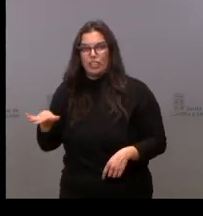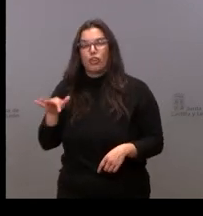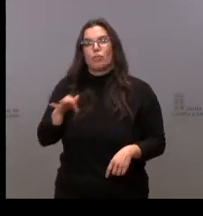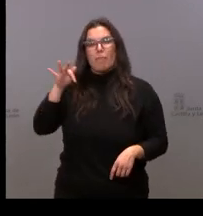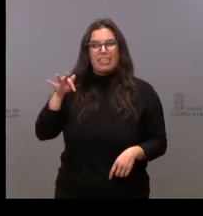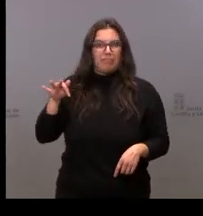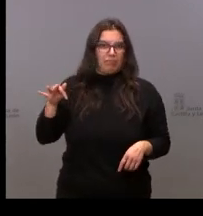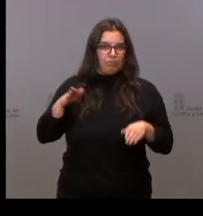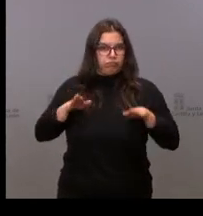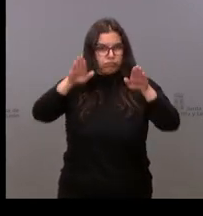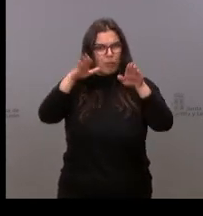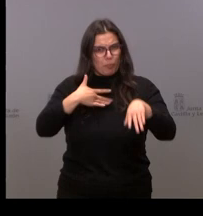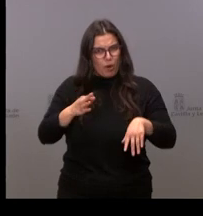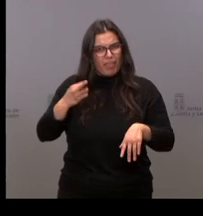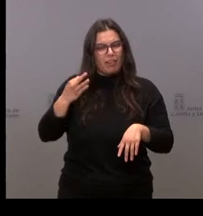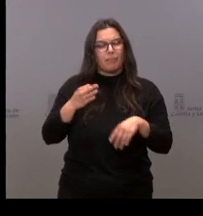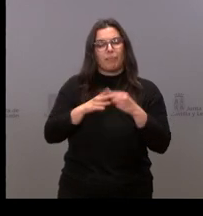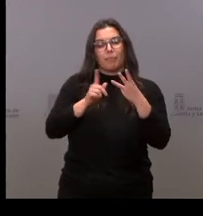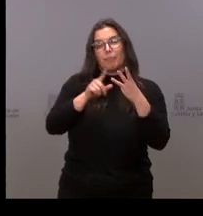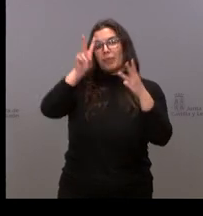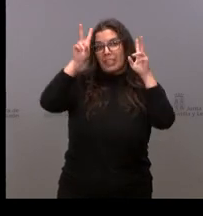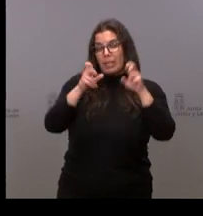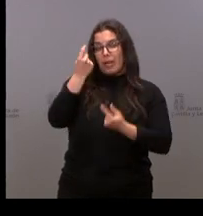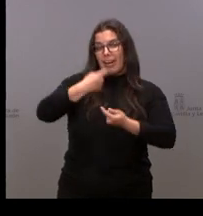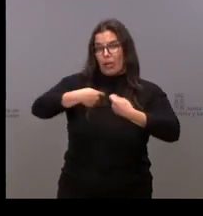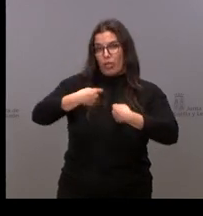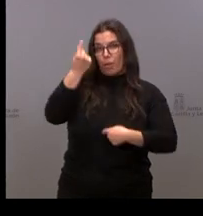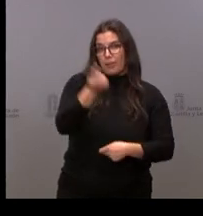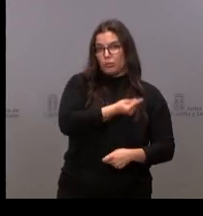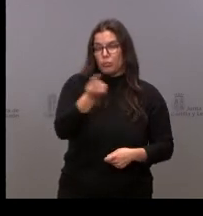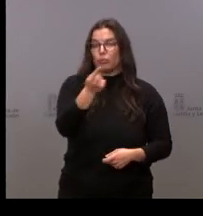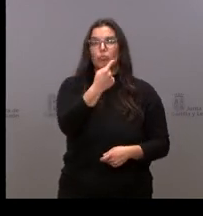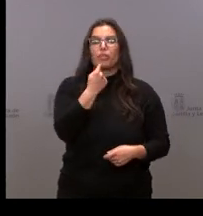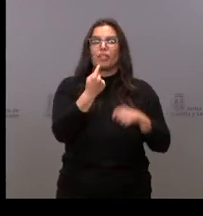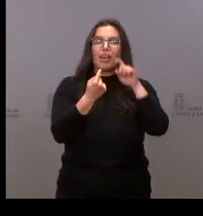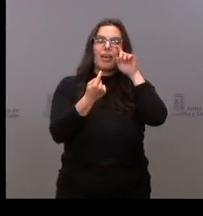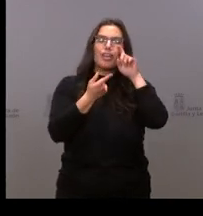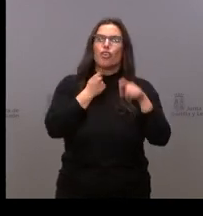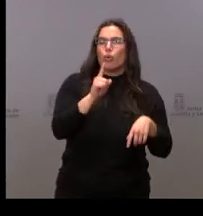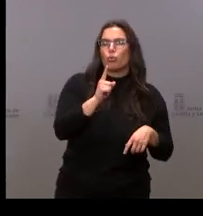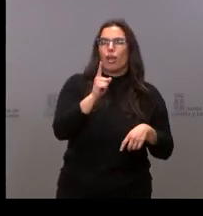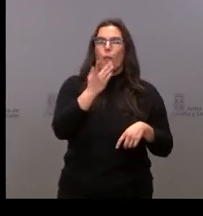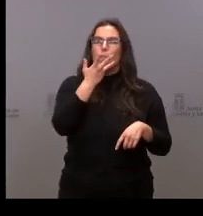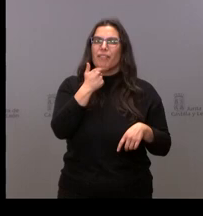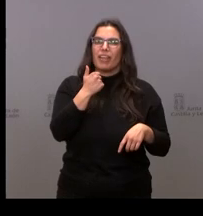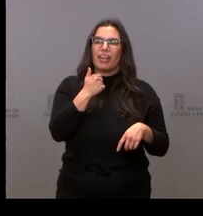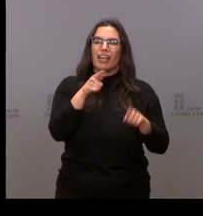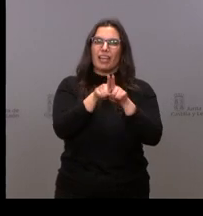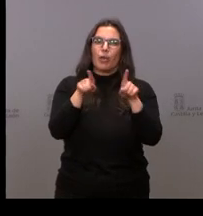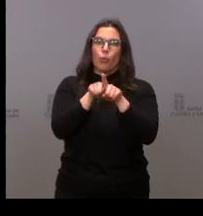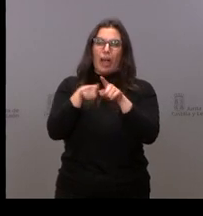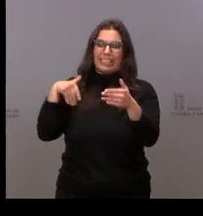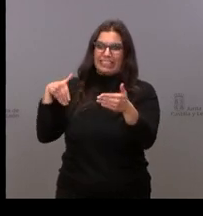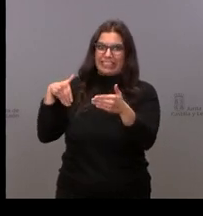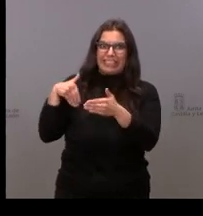Y luego, ya por último, sobre el tema de la negociación presupuestaria, cuando dice que no le gusta o que preferiría que no se hubieran dejado las cosas para